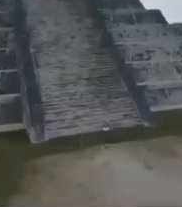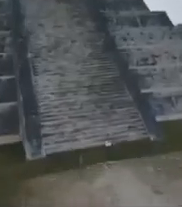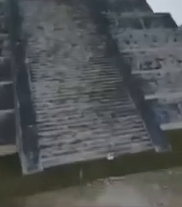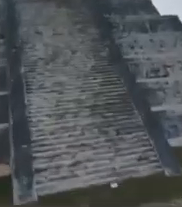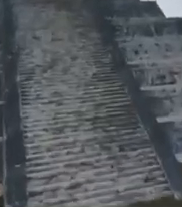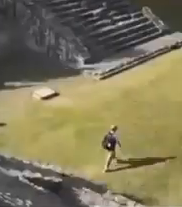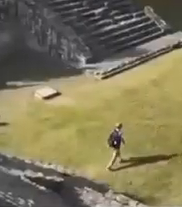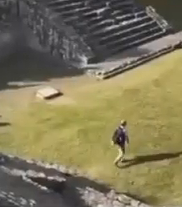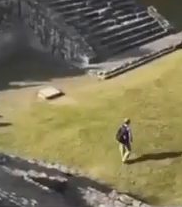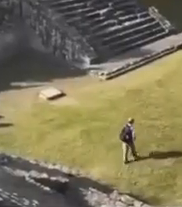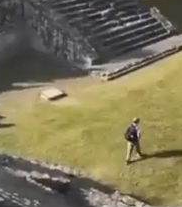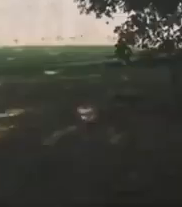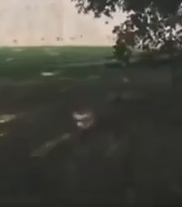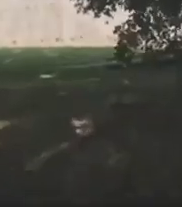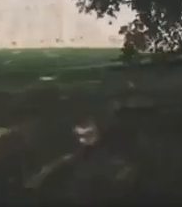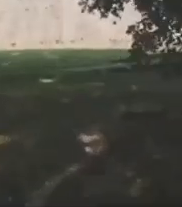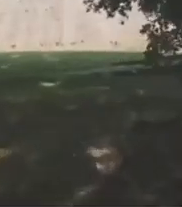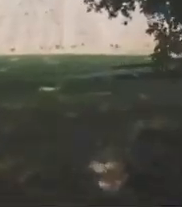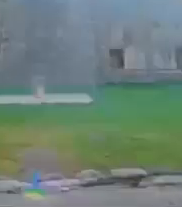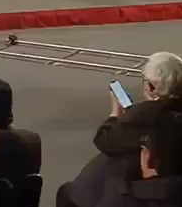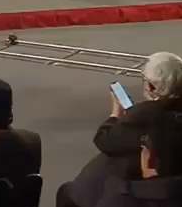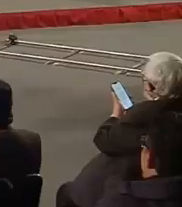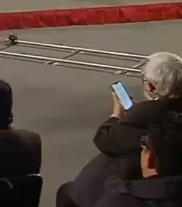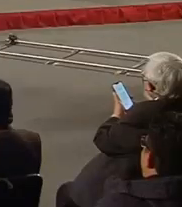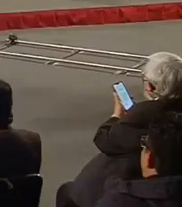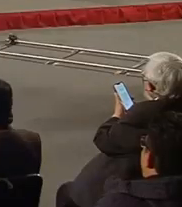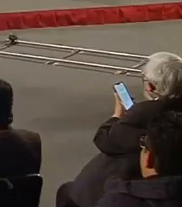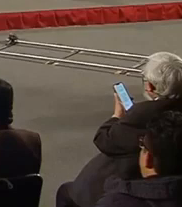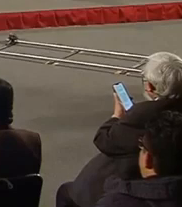en Valladolid, solamente por mencionar algunas.